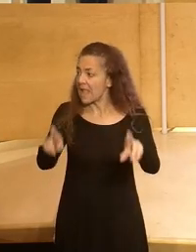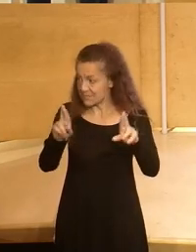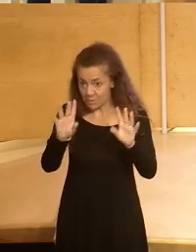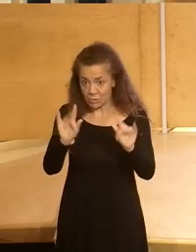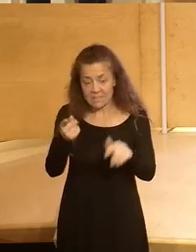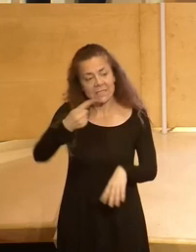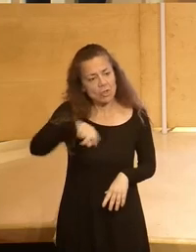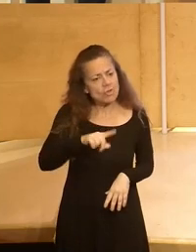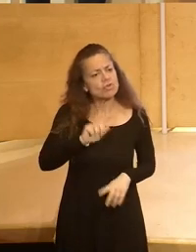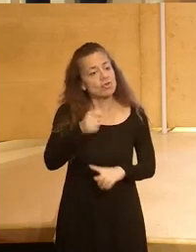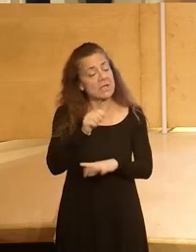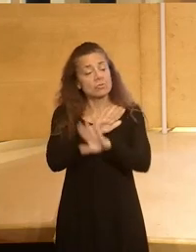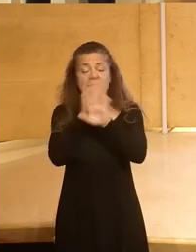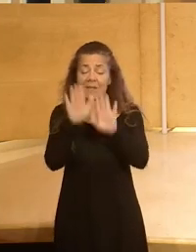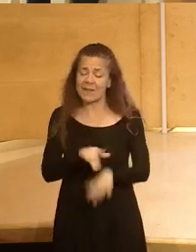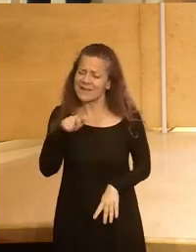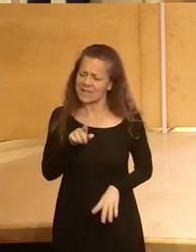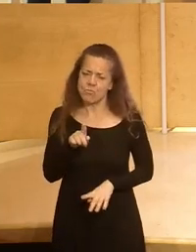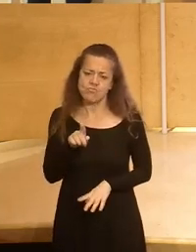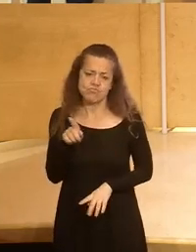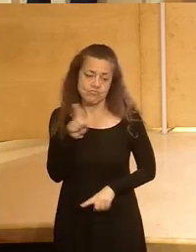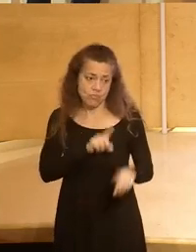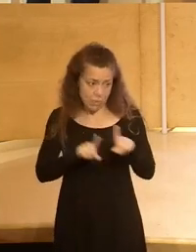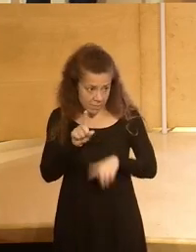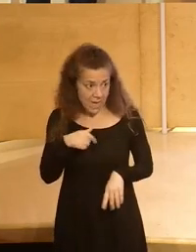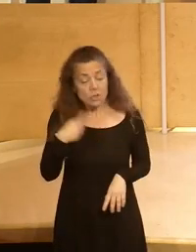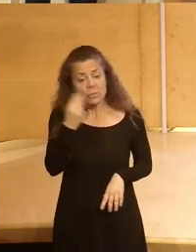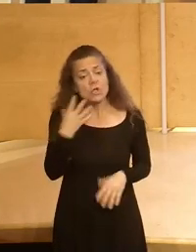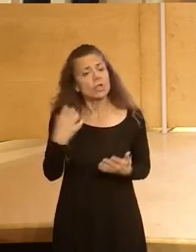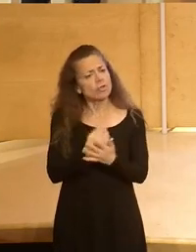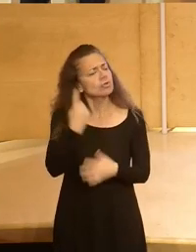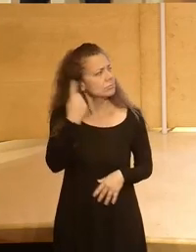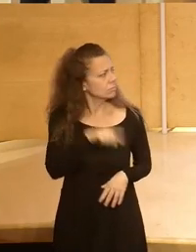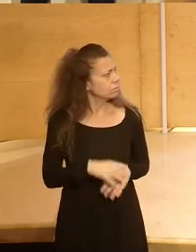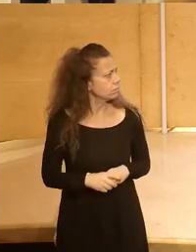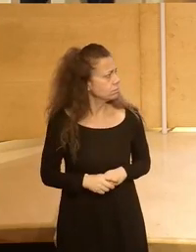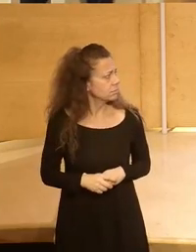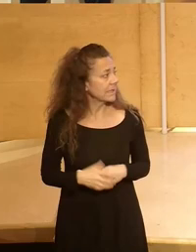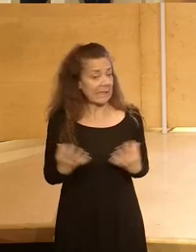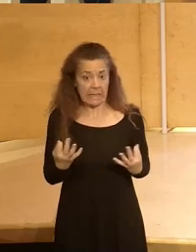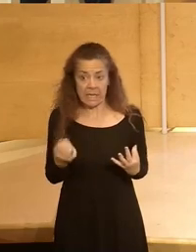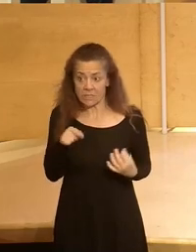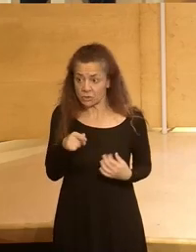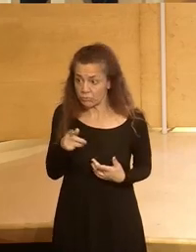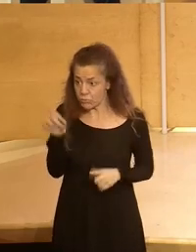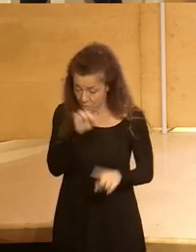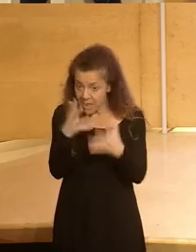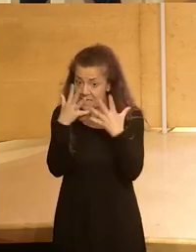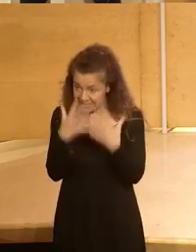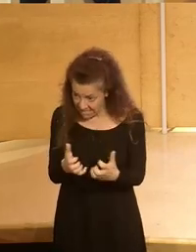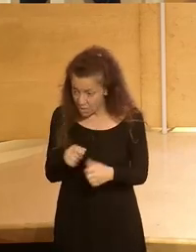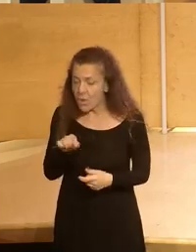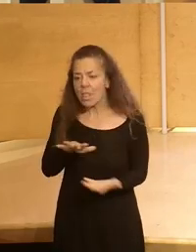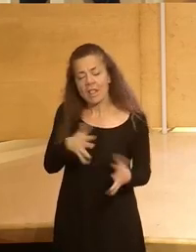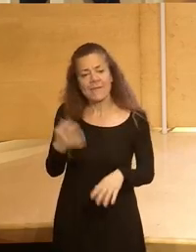que entre todos consigamos acabar con este problema que creo que todos somos conscientes de que que es muy serio y va a ser